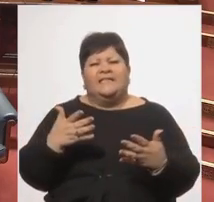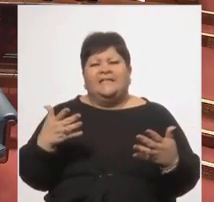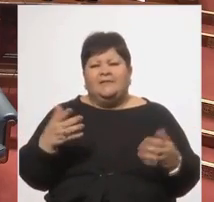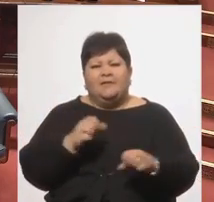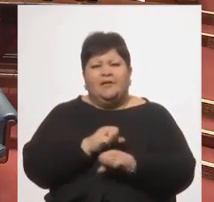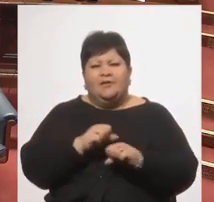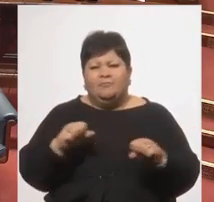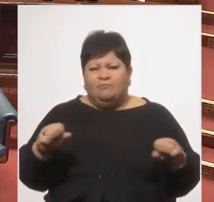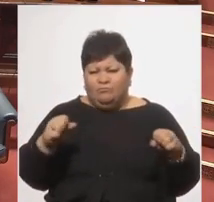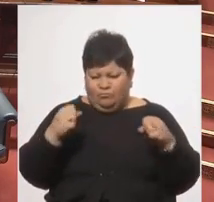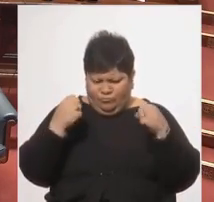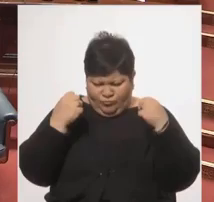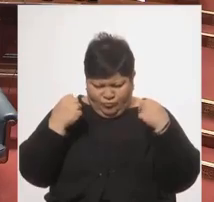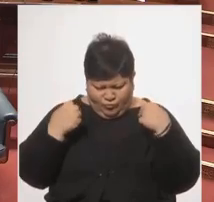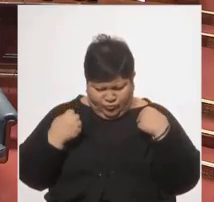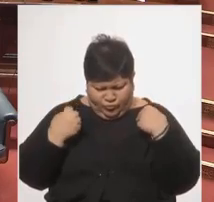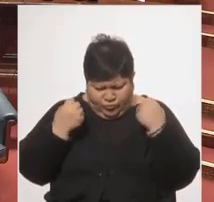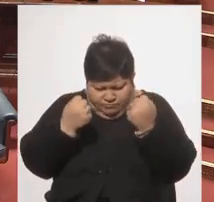sus pies,